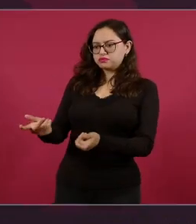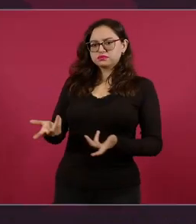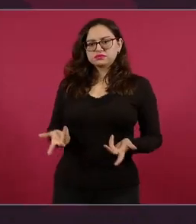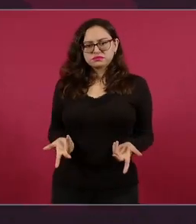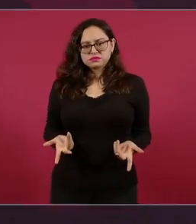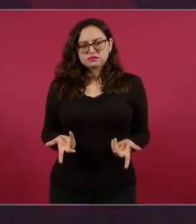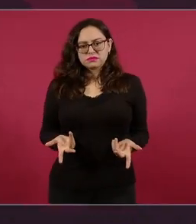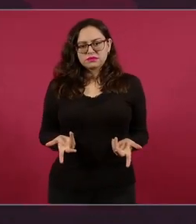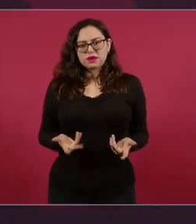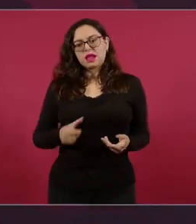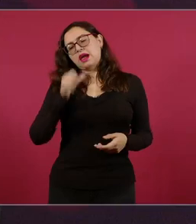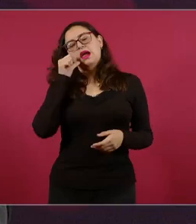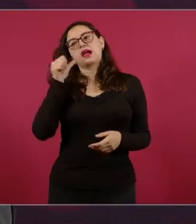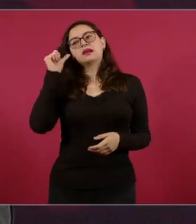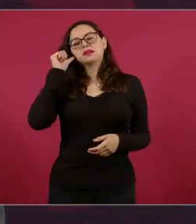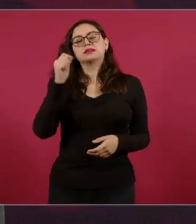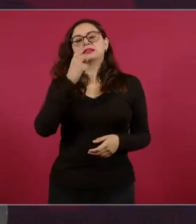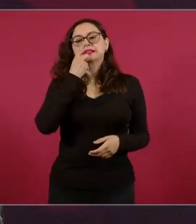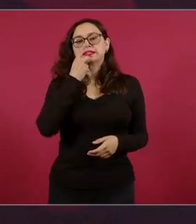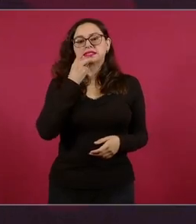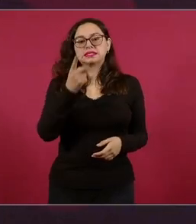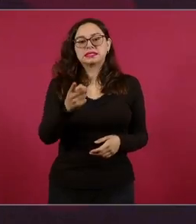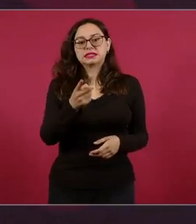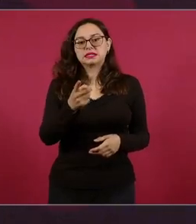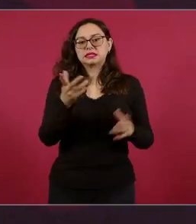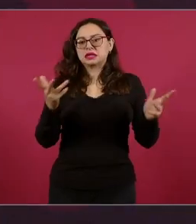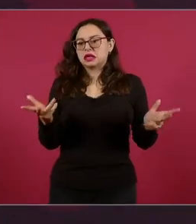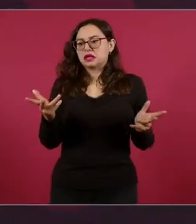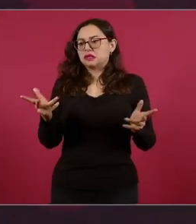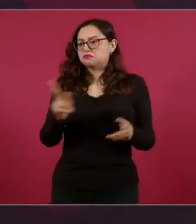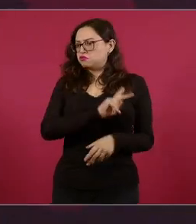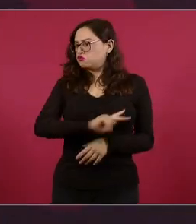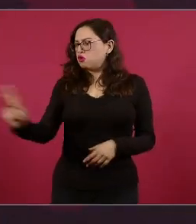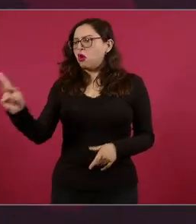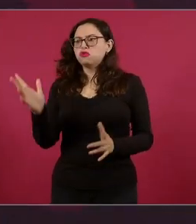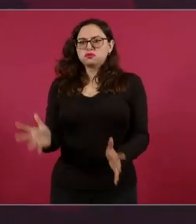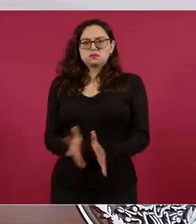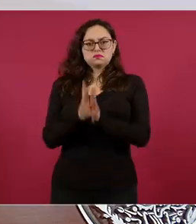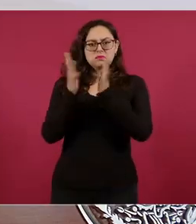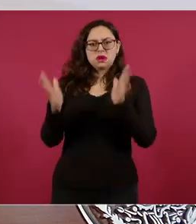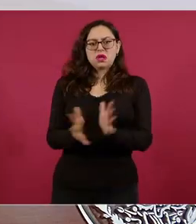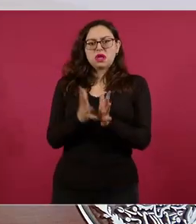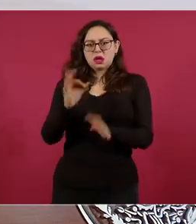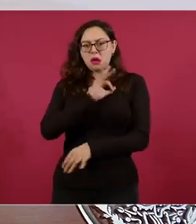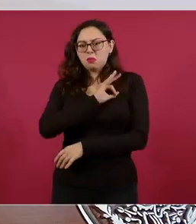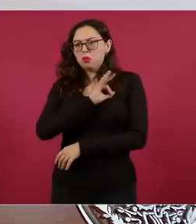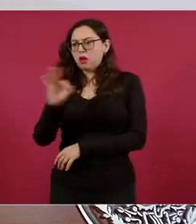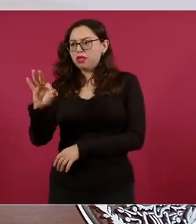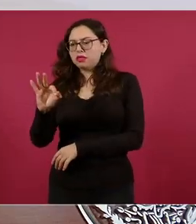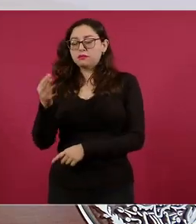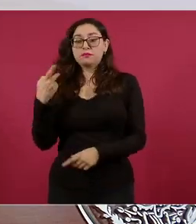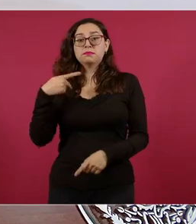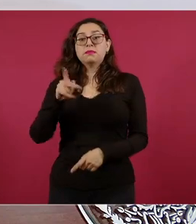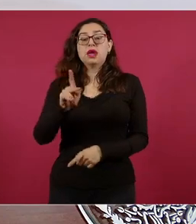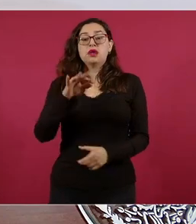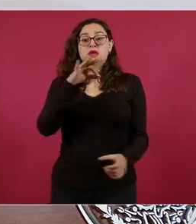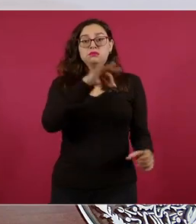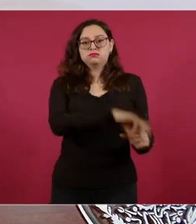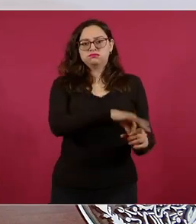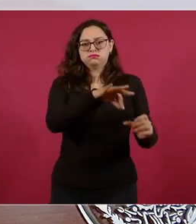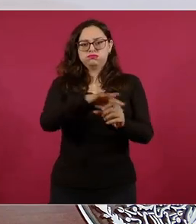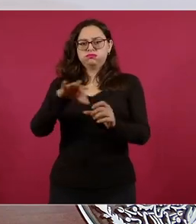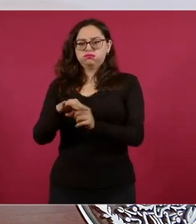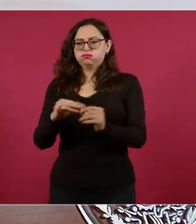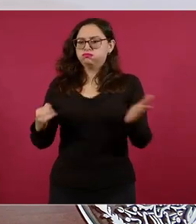Ya decíamos ayer que no se descalifique a nadie, pero que sea el pueblo el que